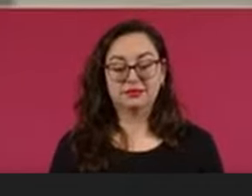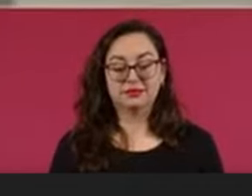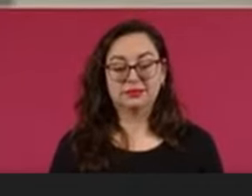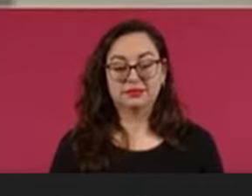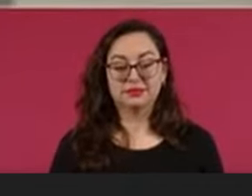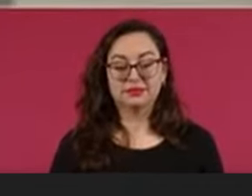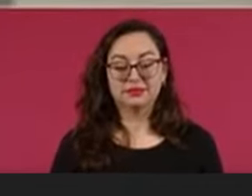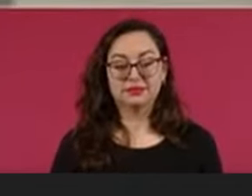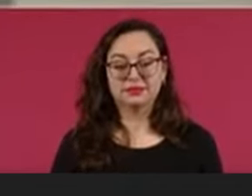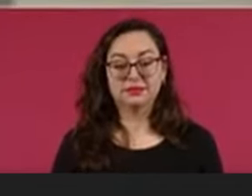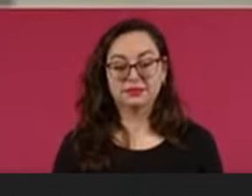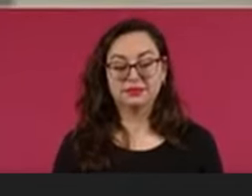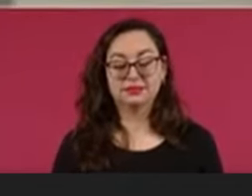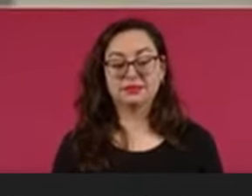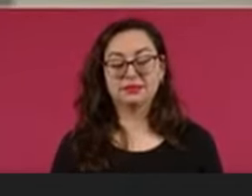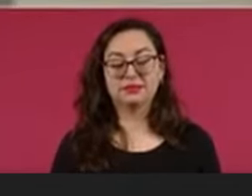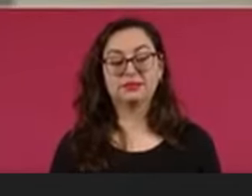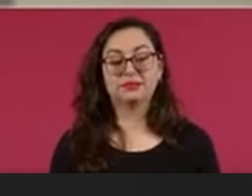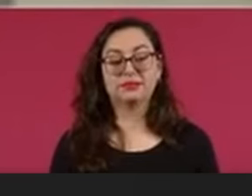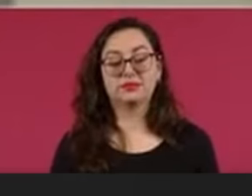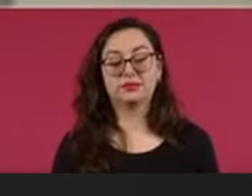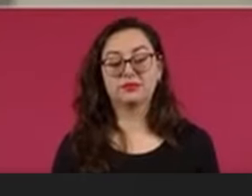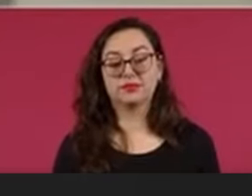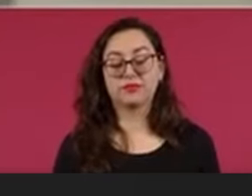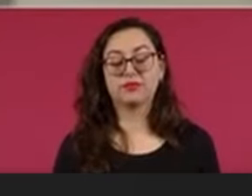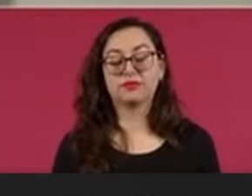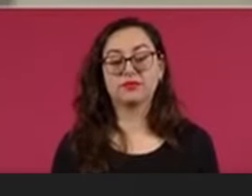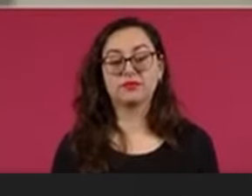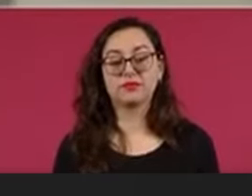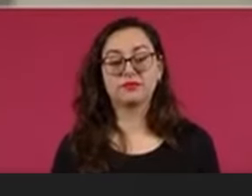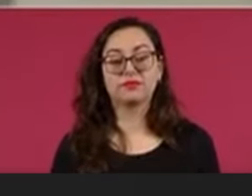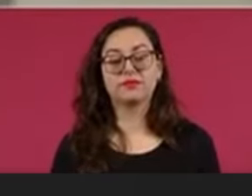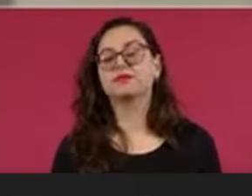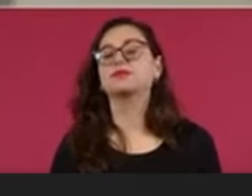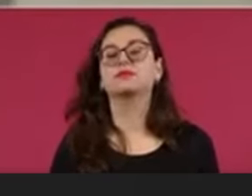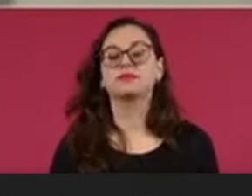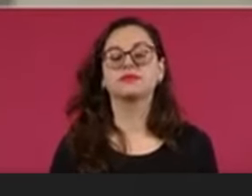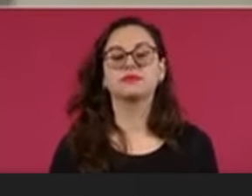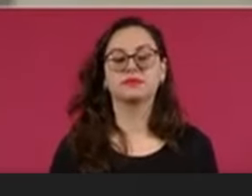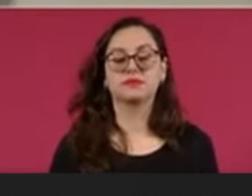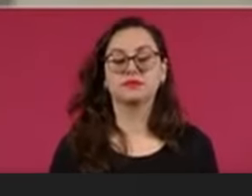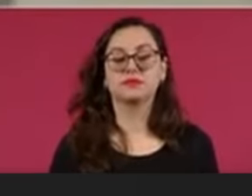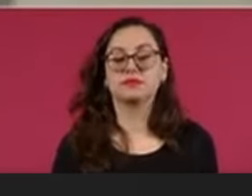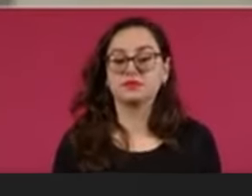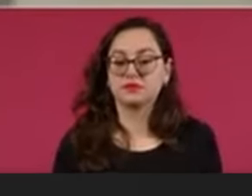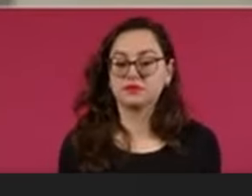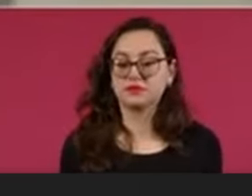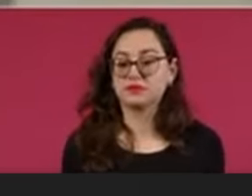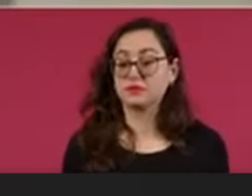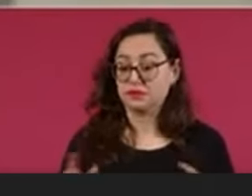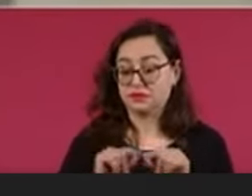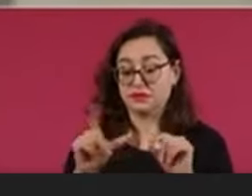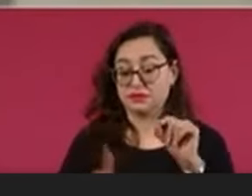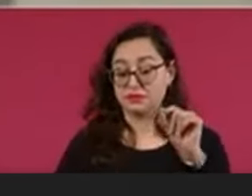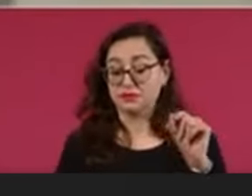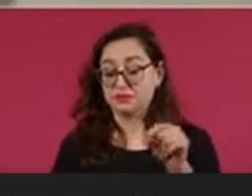en otra palabra, lo más conveniente para México